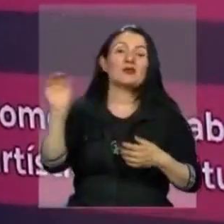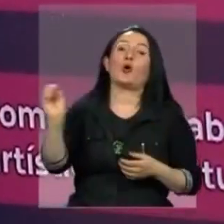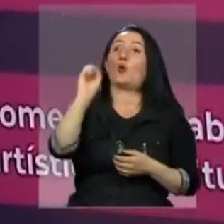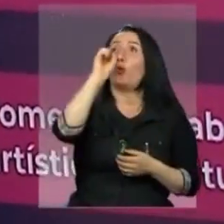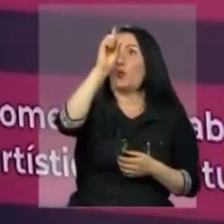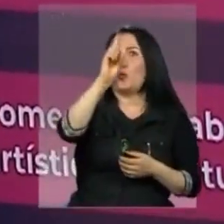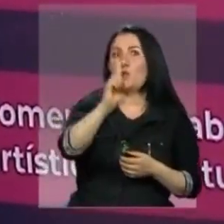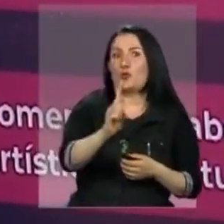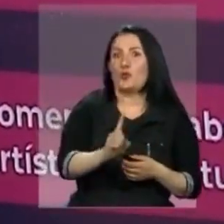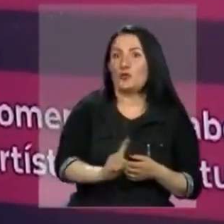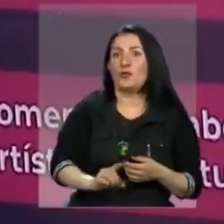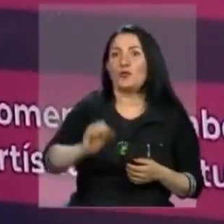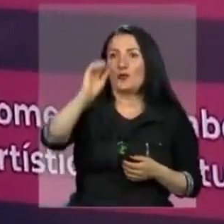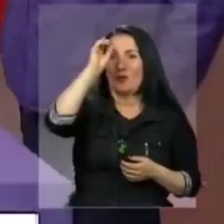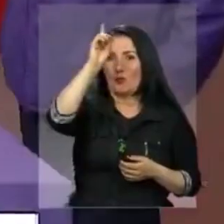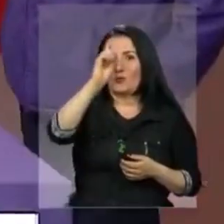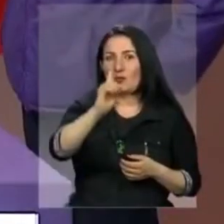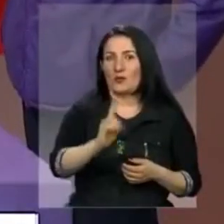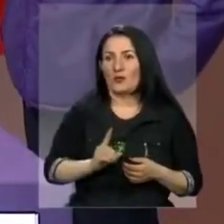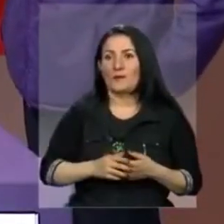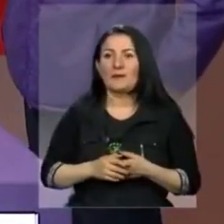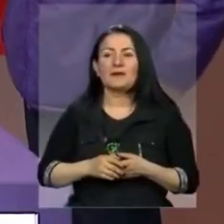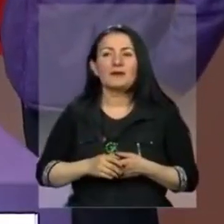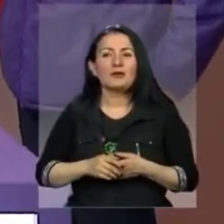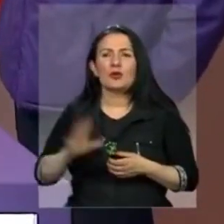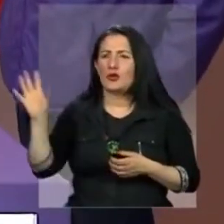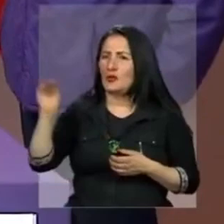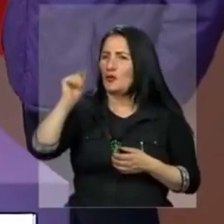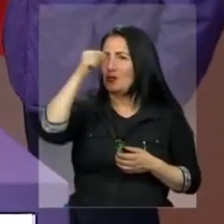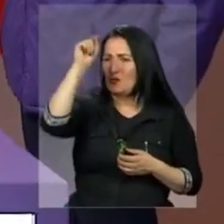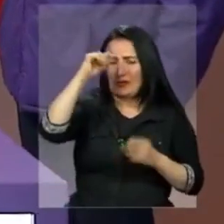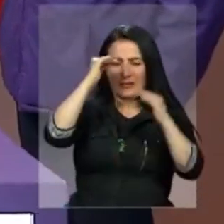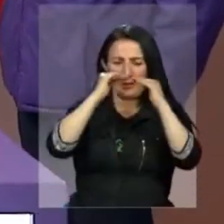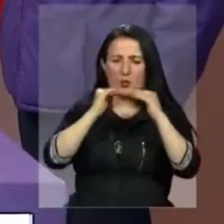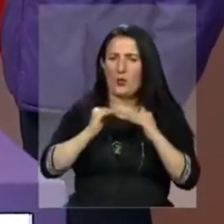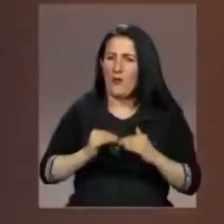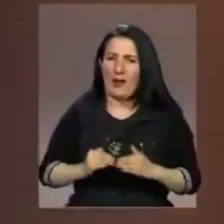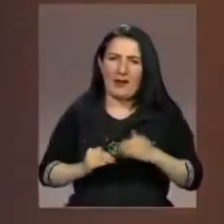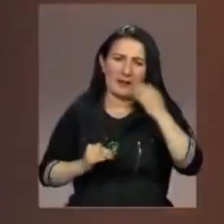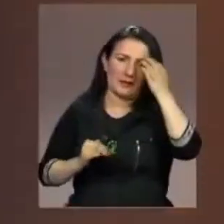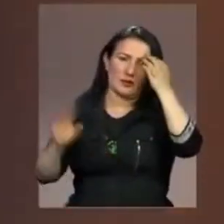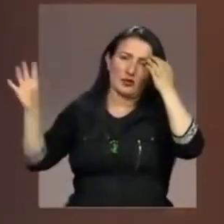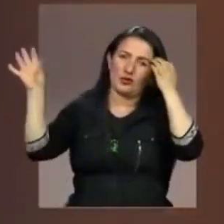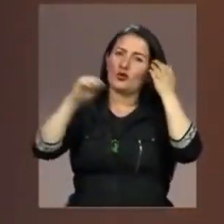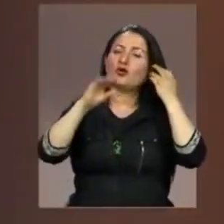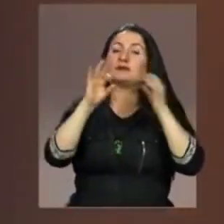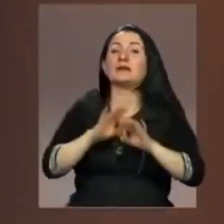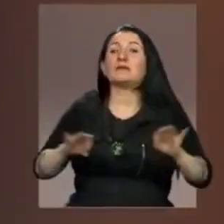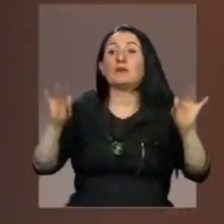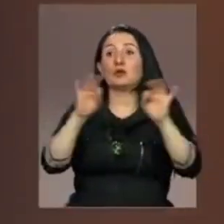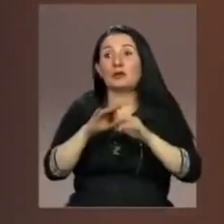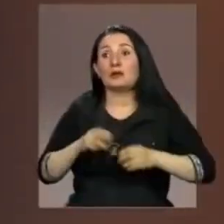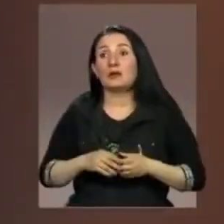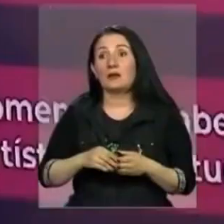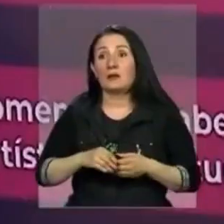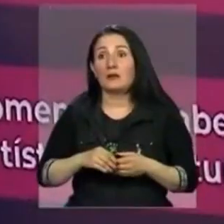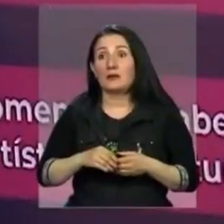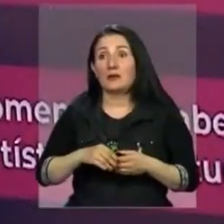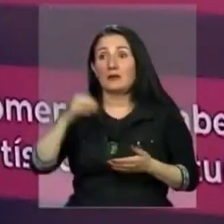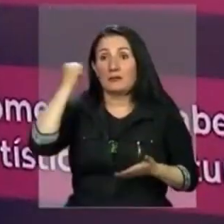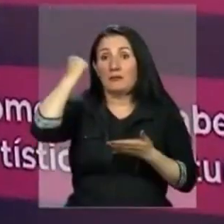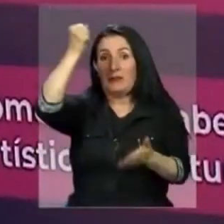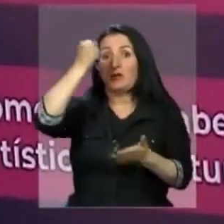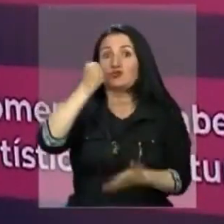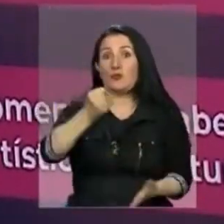orden que estábamos haciendo. uno a todos, es que no entiende bien, o sea, a todos en igualdad de importancia, todos son importantísimos. ¿Llamar a concertar el presupuesto a todos al